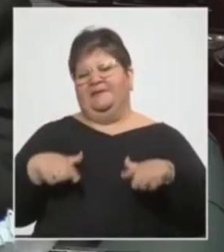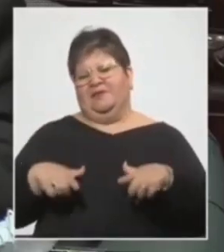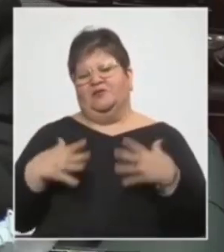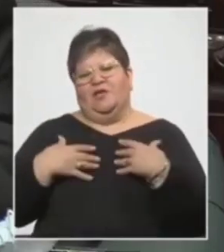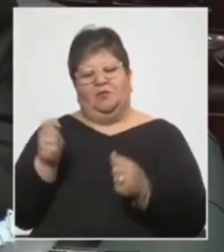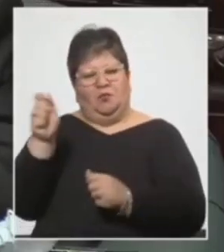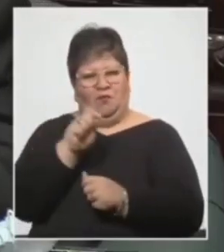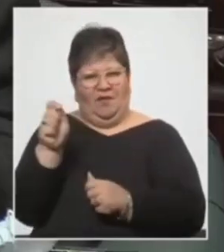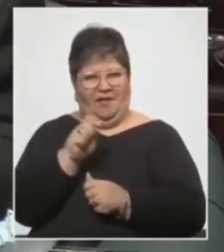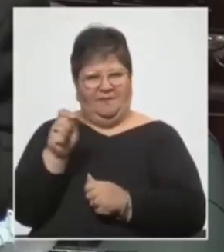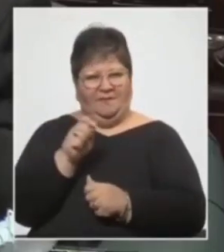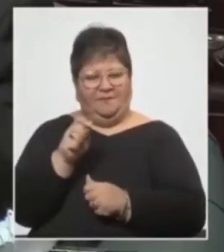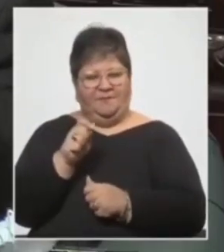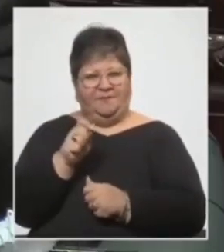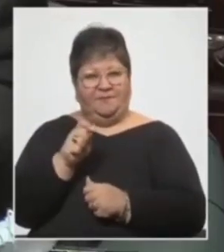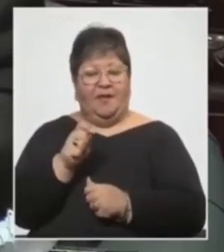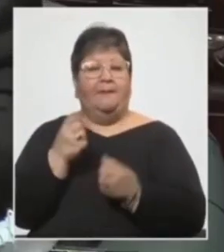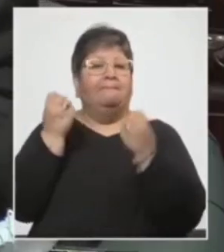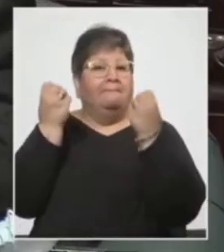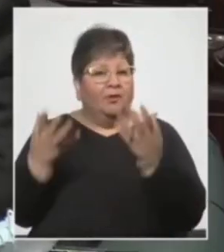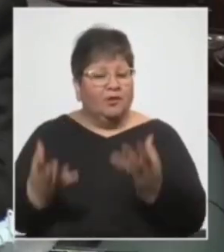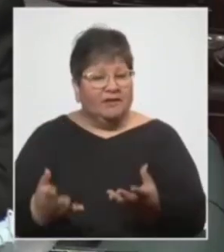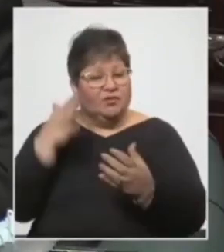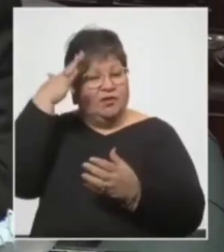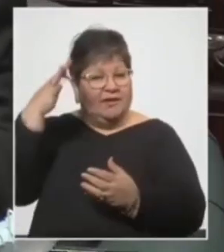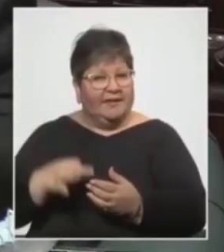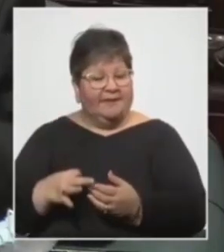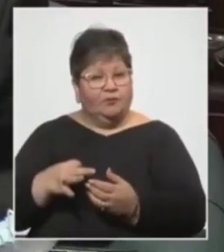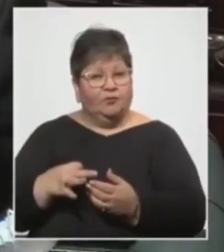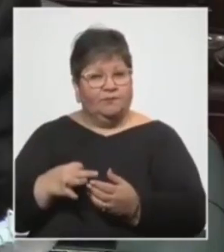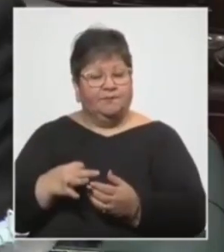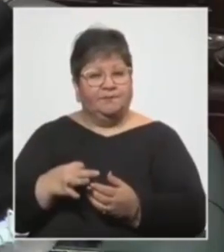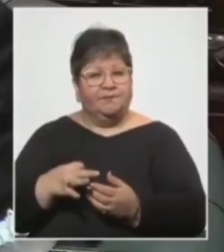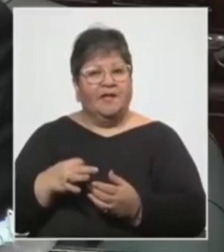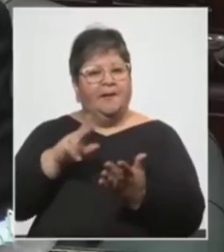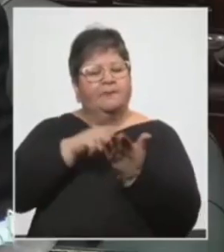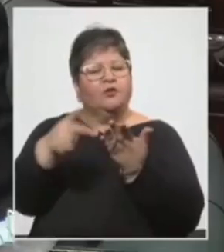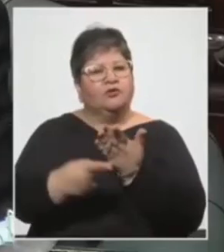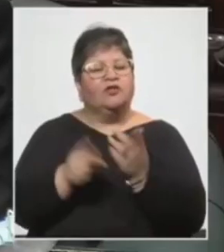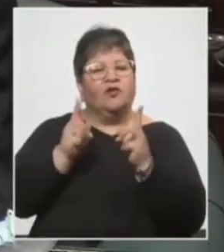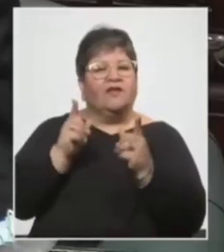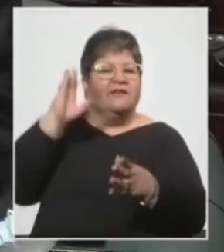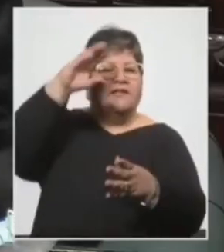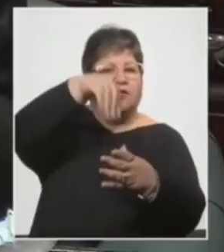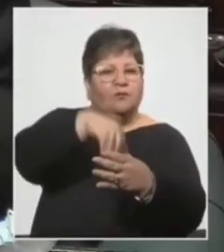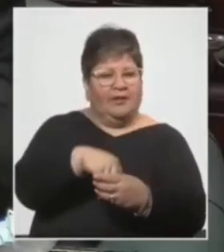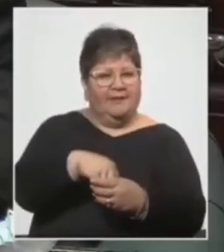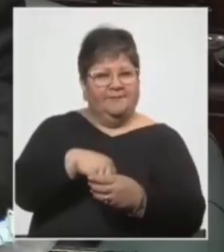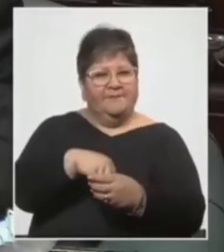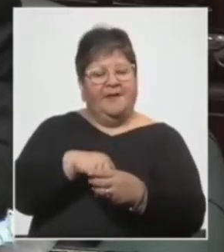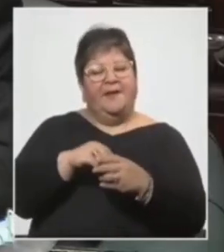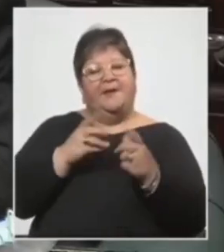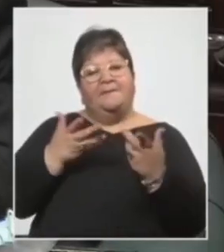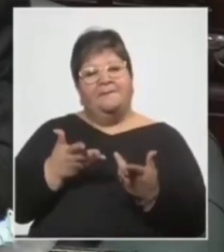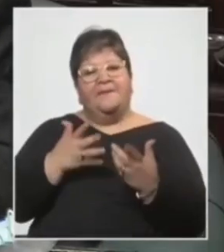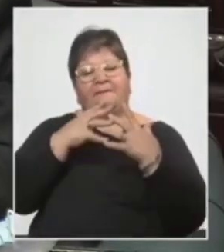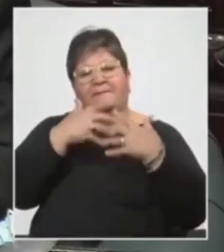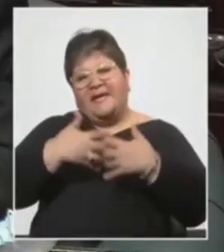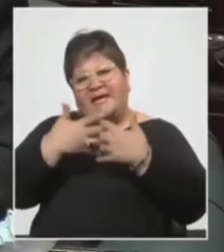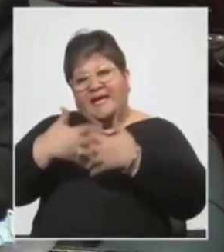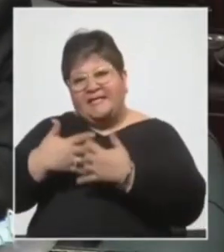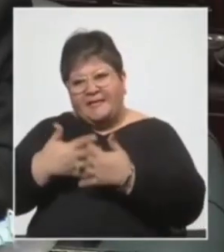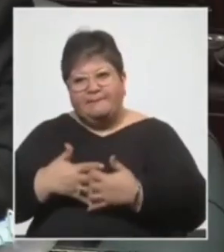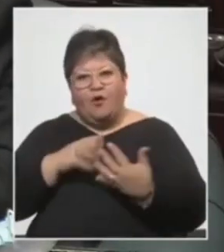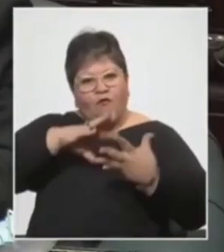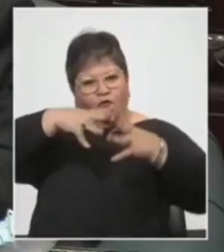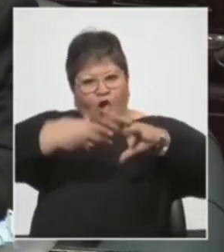sanitarios. Es más, para eso creemos que los proyectos deberían incorporar mecanismos de transparencia en el